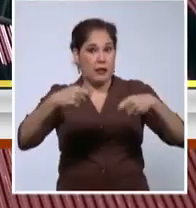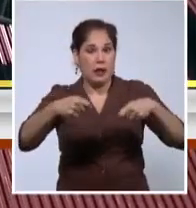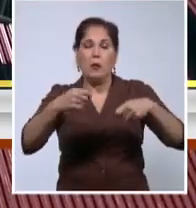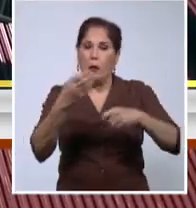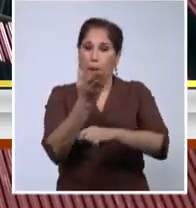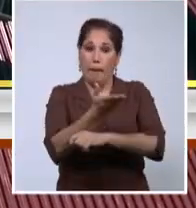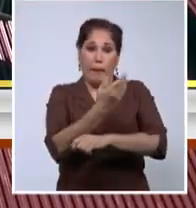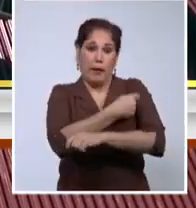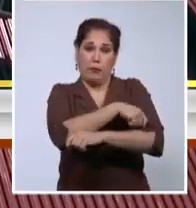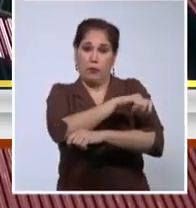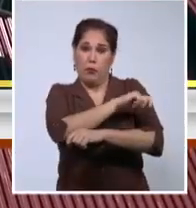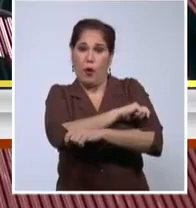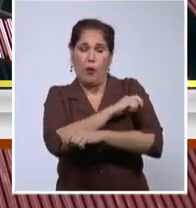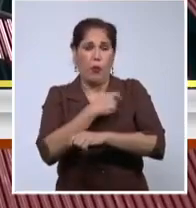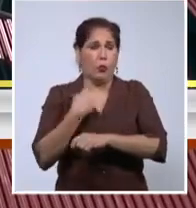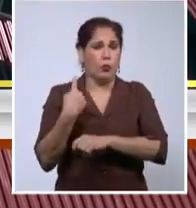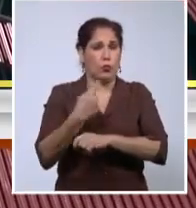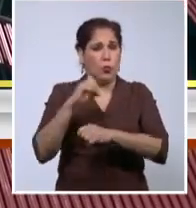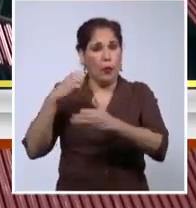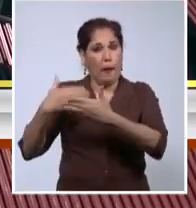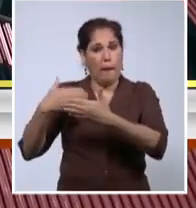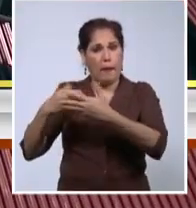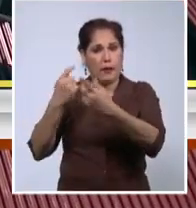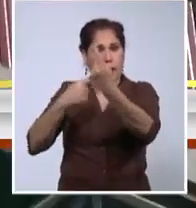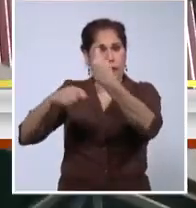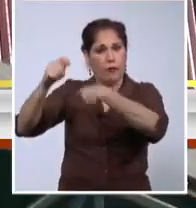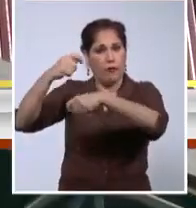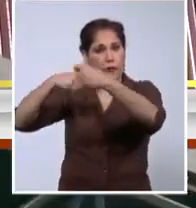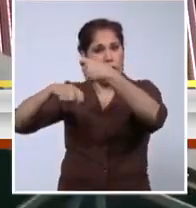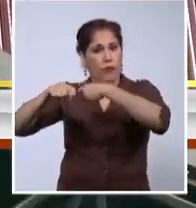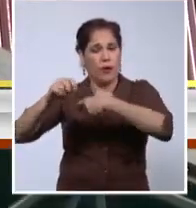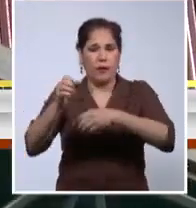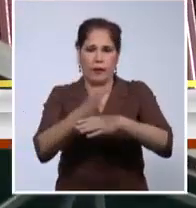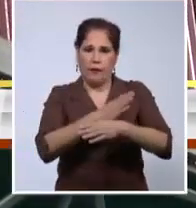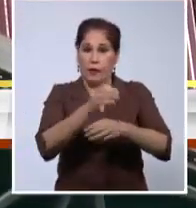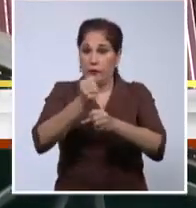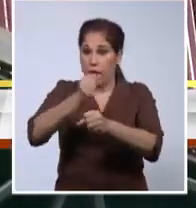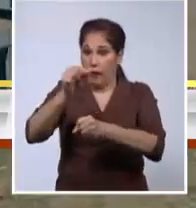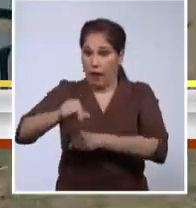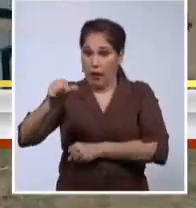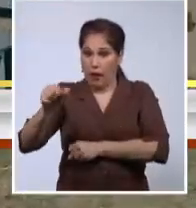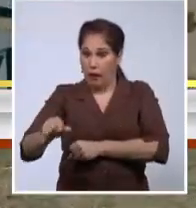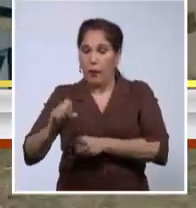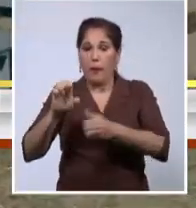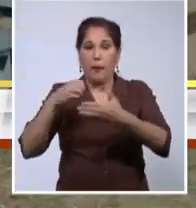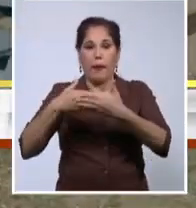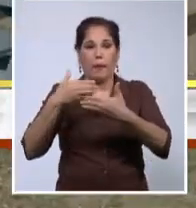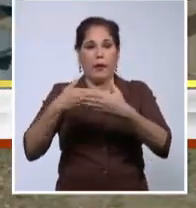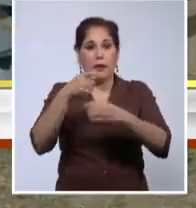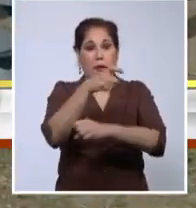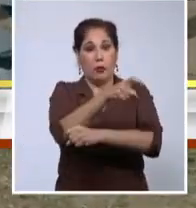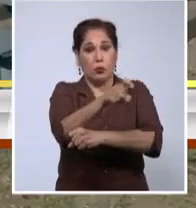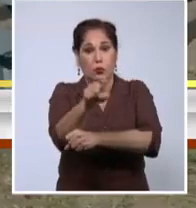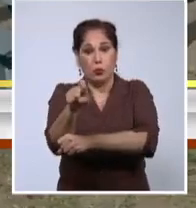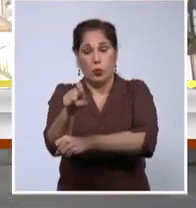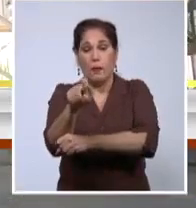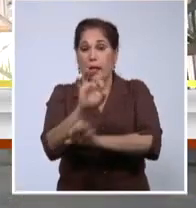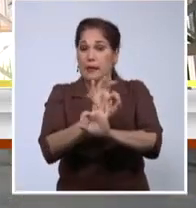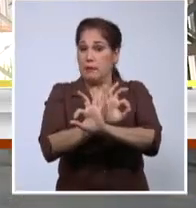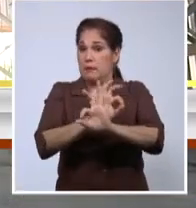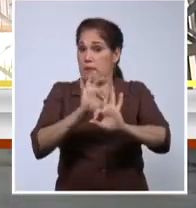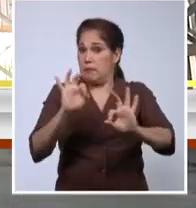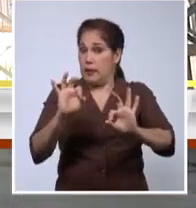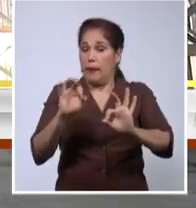demanda nacional de barras de acero y exportar excedentes. Trabajadores de varias unidades de la empresa de construcción y montaje especializado,